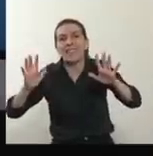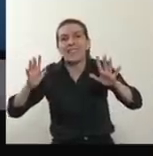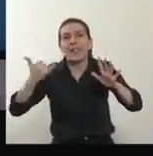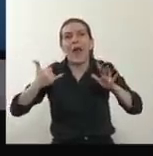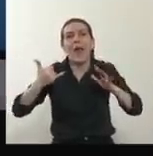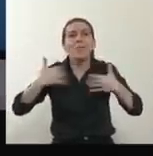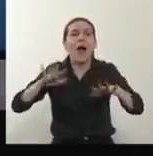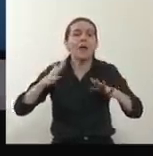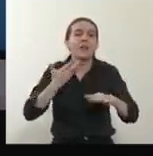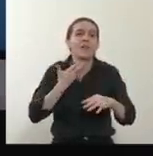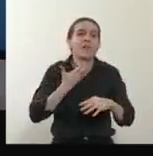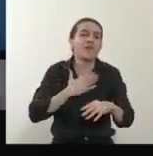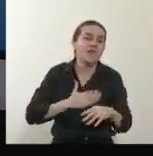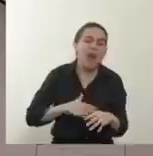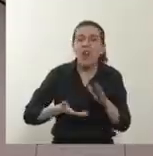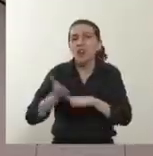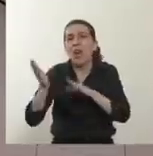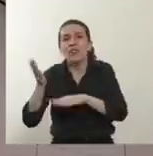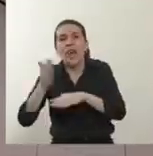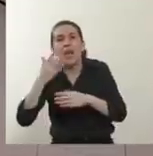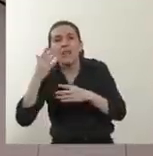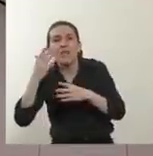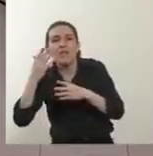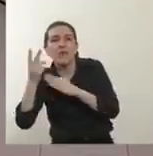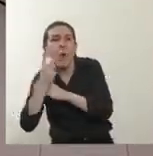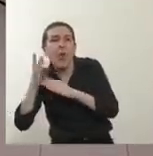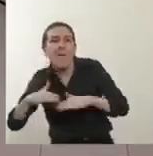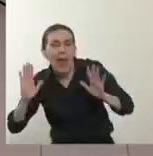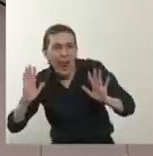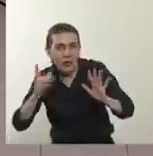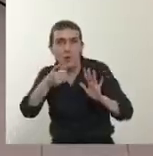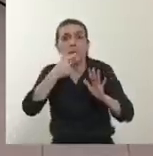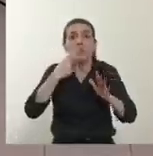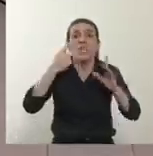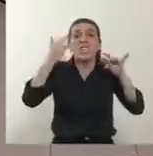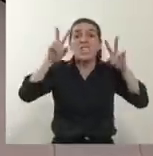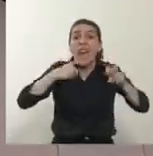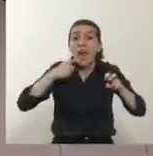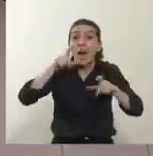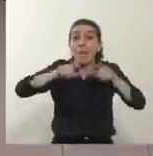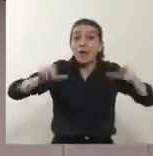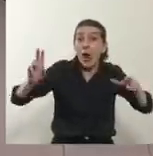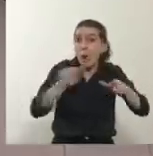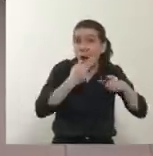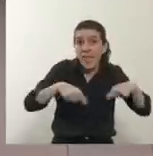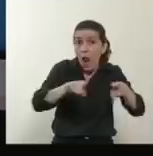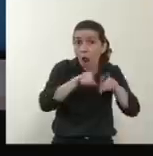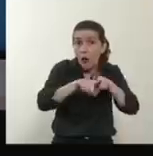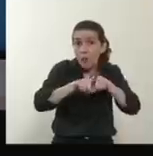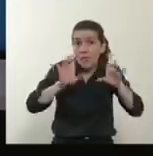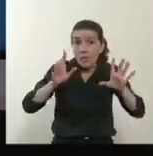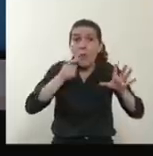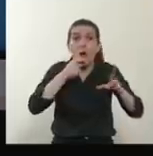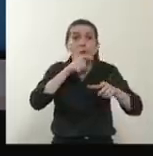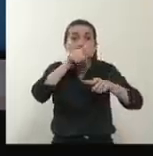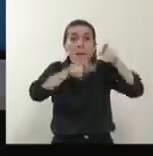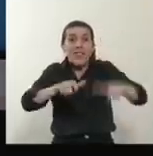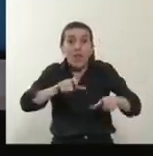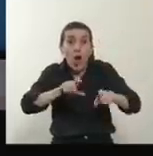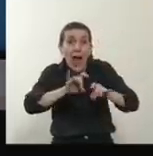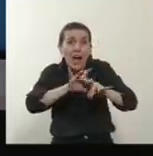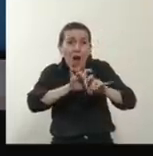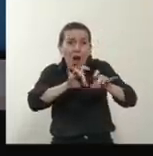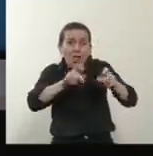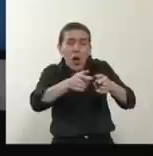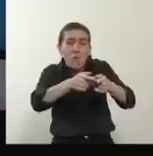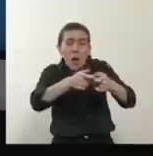aumentado los contagios. La tasa de mortalidad nos está pasando un poco lo mismo, si suben los contagios es razonable